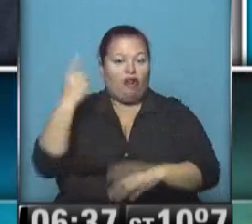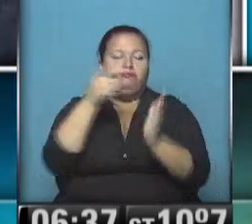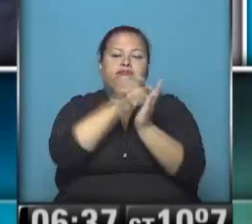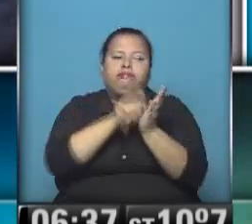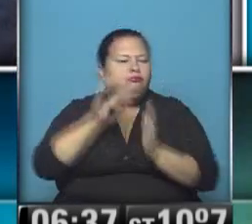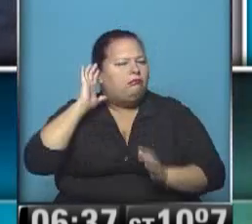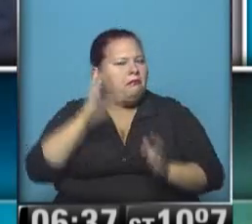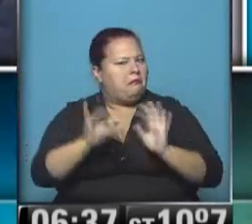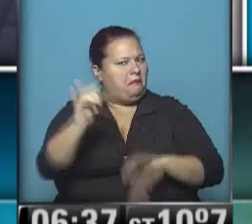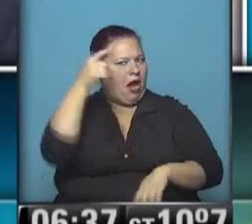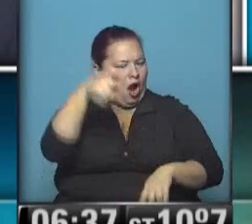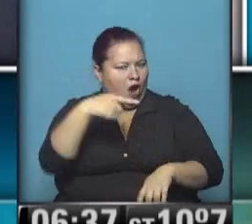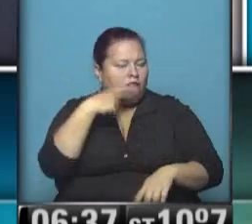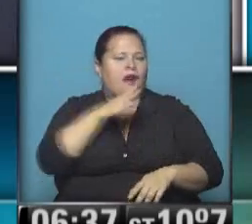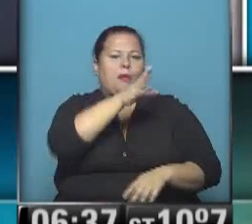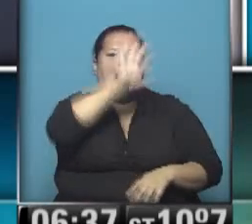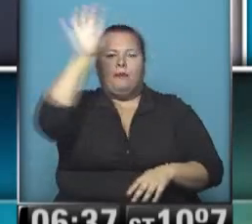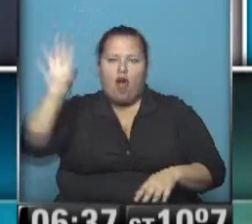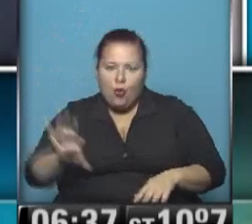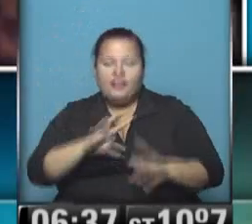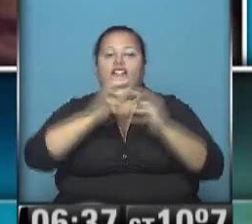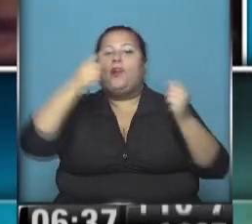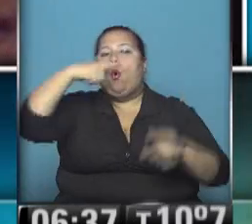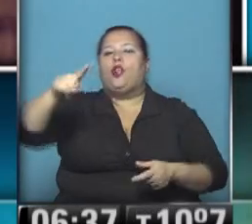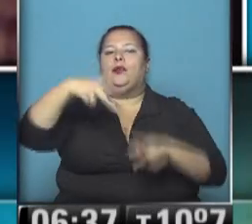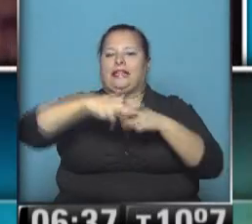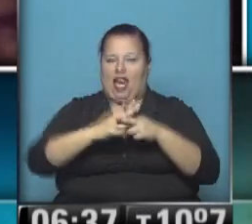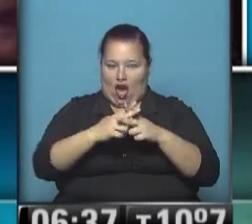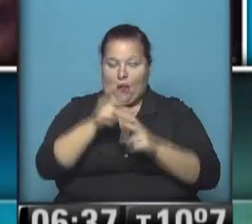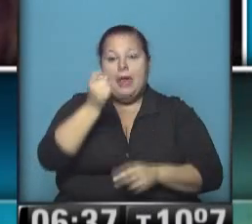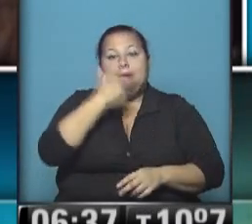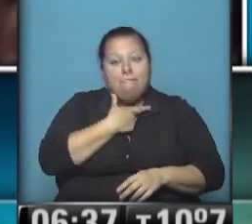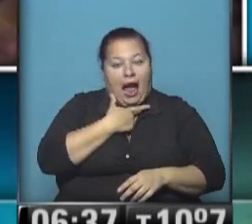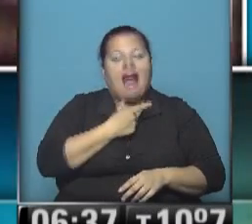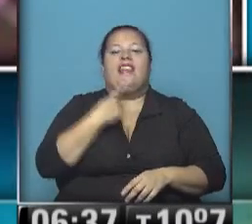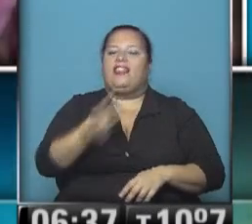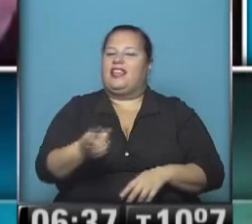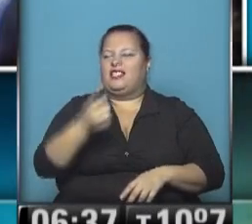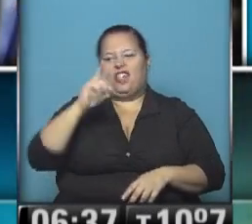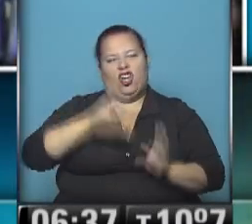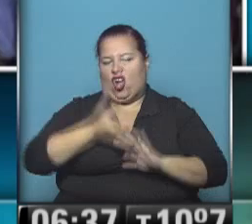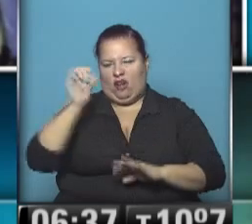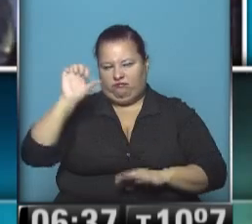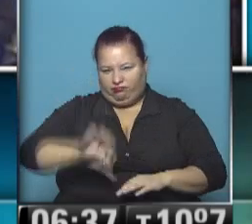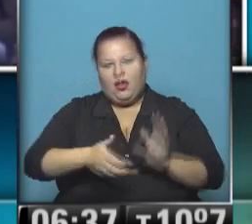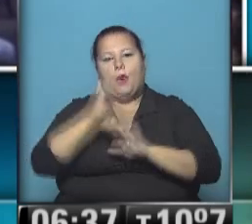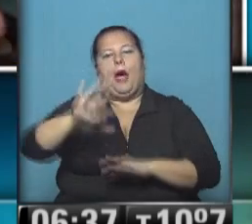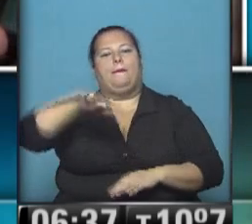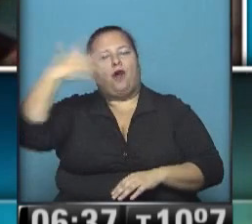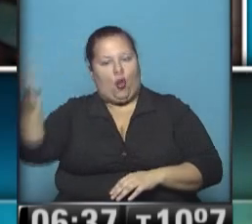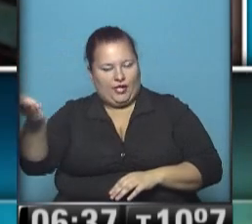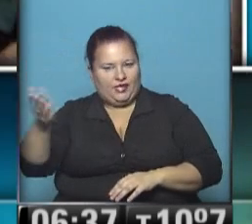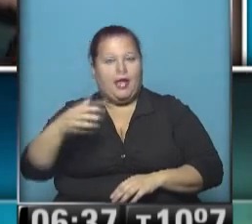encuestas visitará varias provincias y culminará en Tecnópolis Macri, tras anticipar que no ganará irá al conurbano